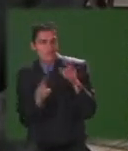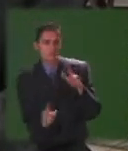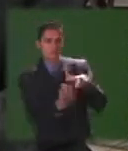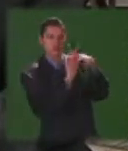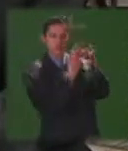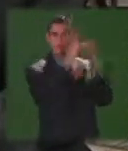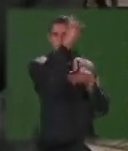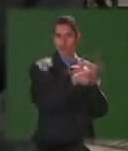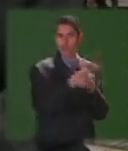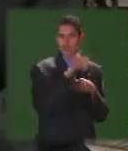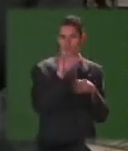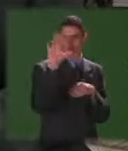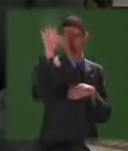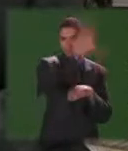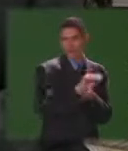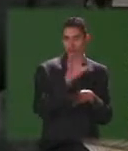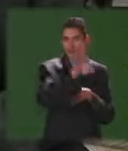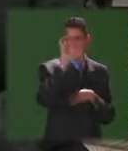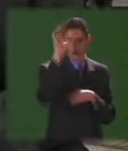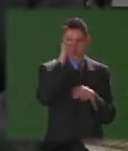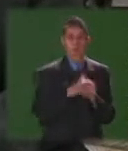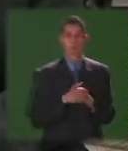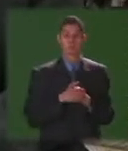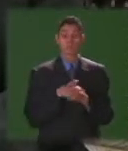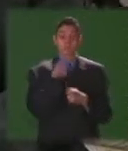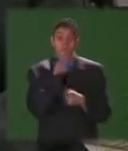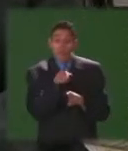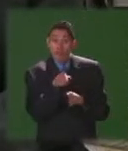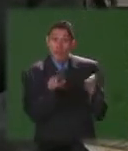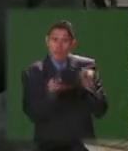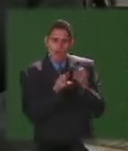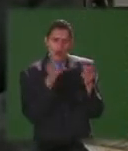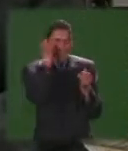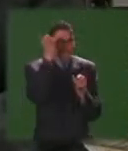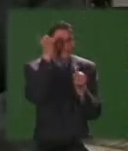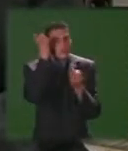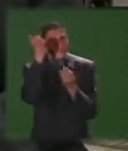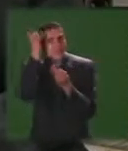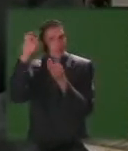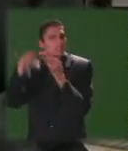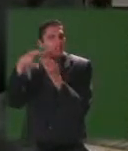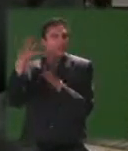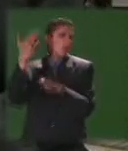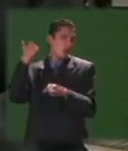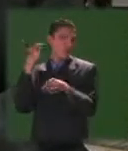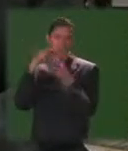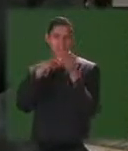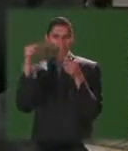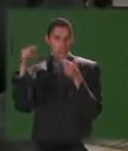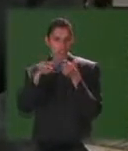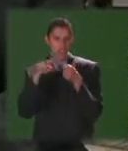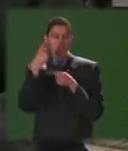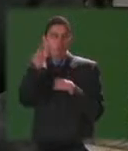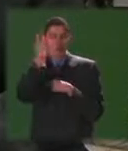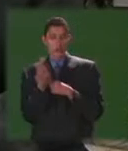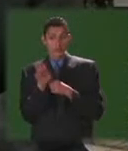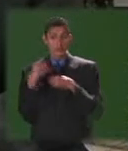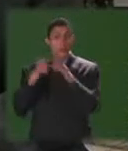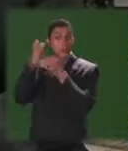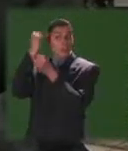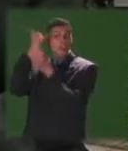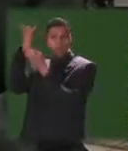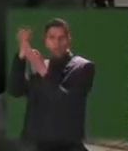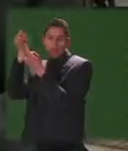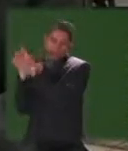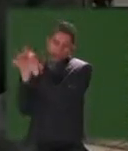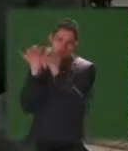nacional en torno a eso entonces se puede decir que se hicieron distintas tentativas en el siglo XIX pero esas tentativas